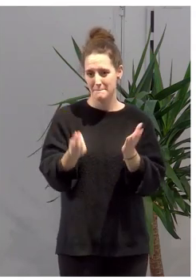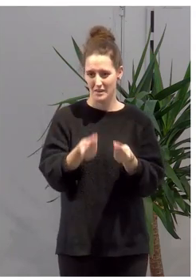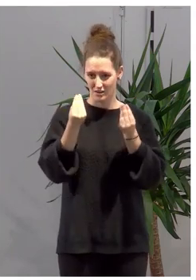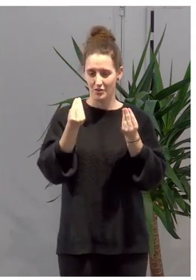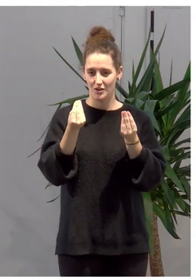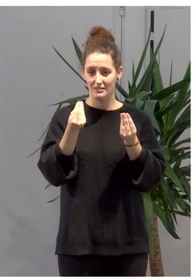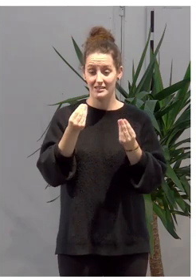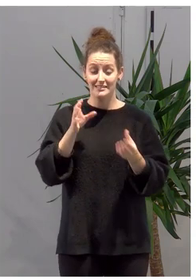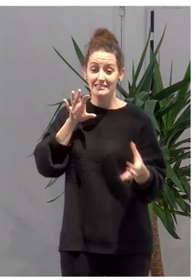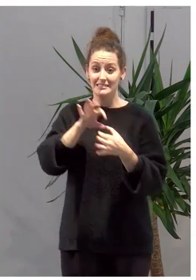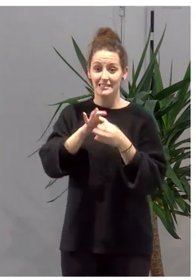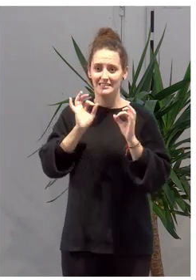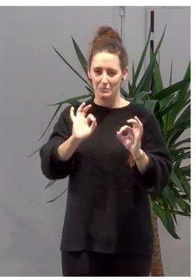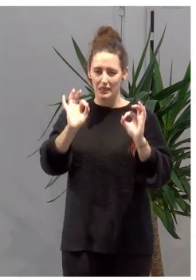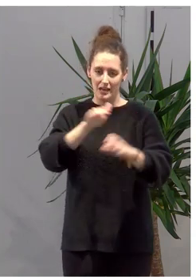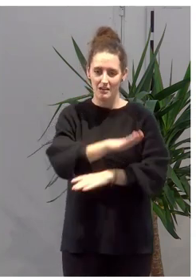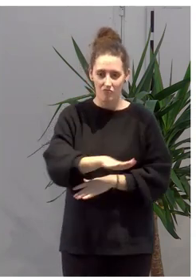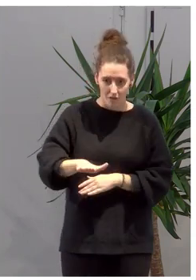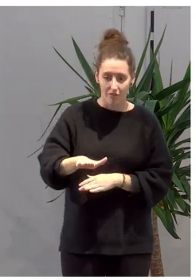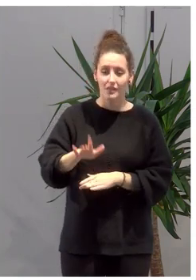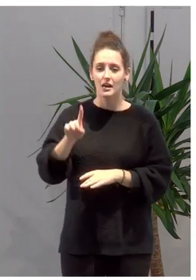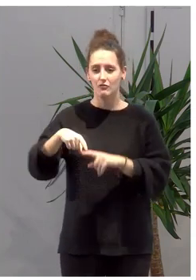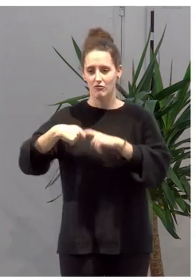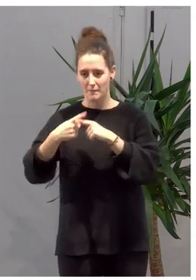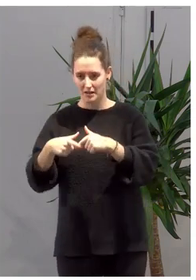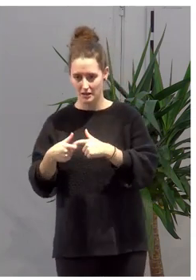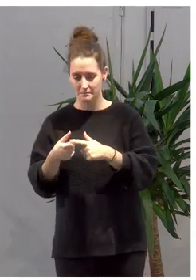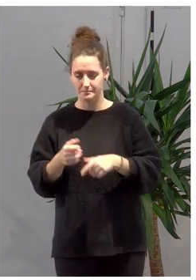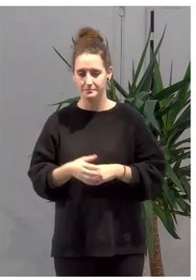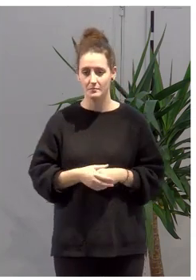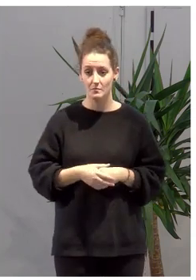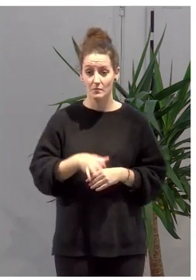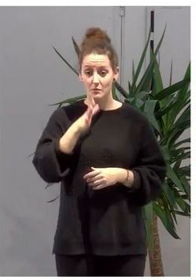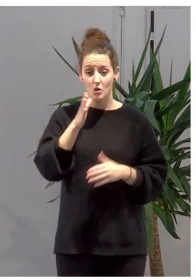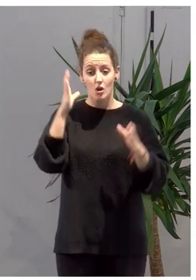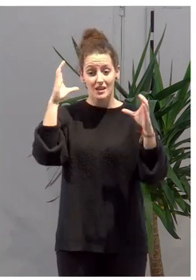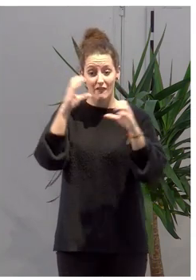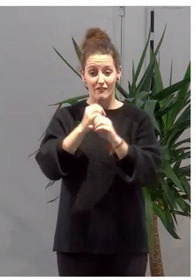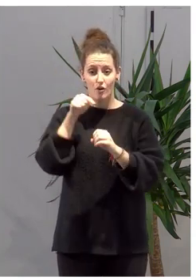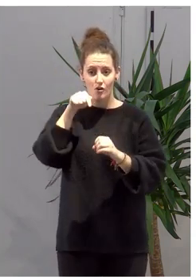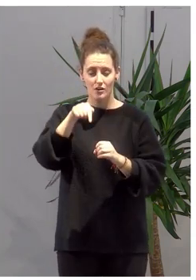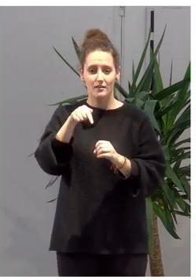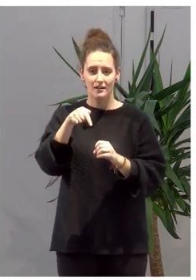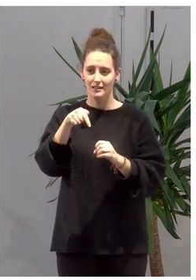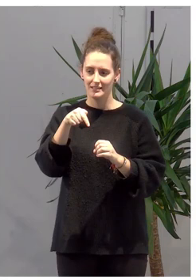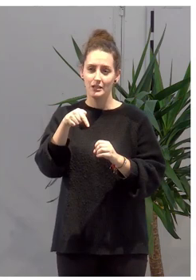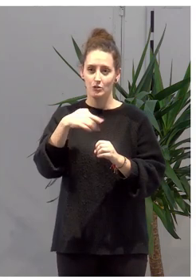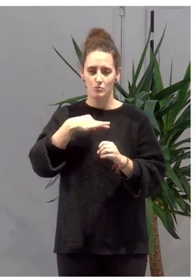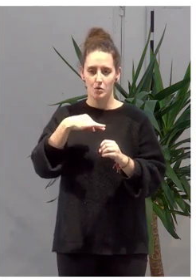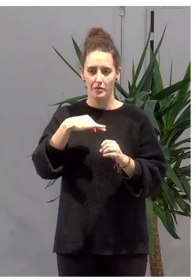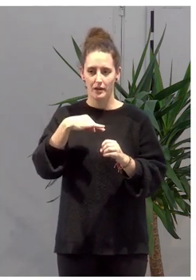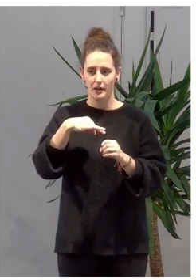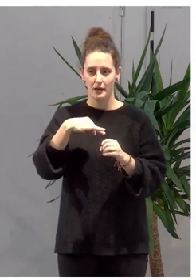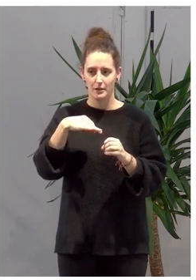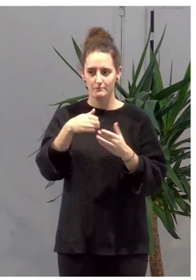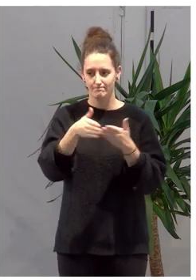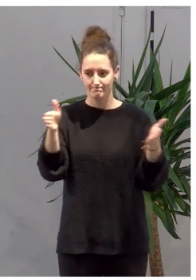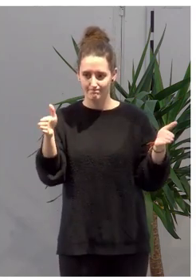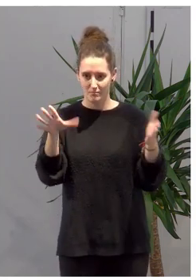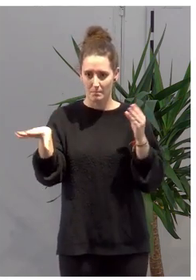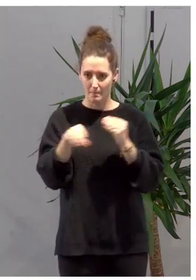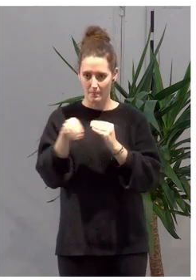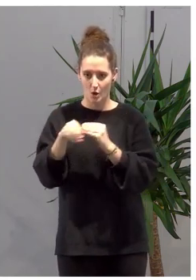que ver con la infancia y la familia, aunque este enfoque es ampliable a otros ámbitos de